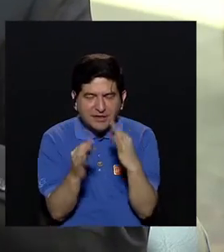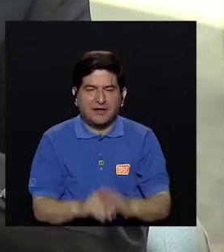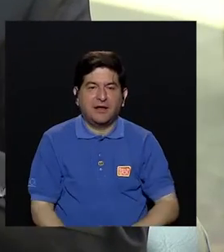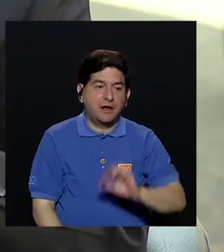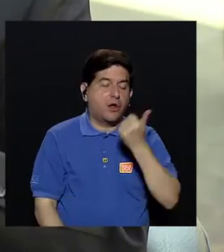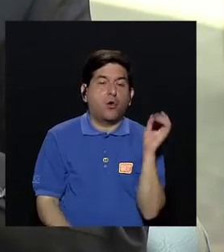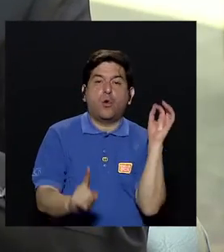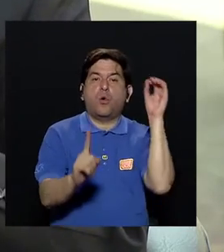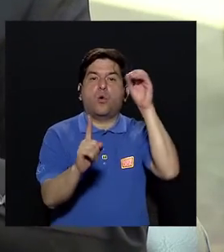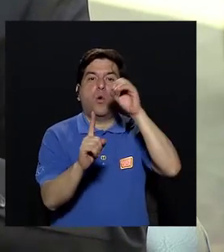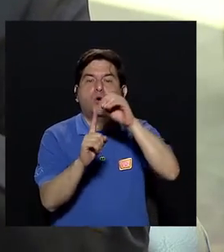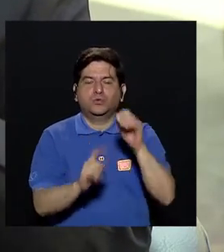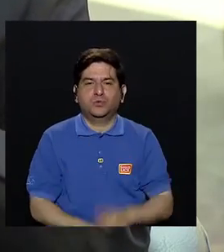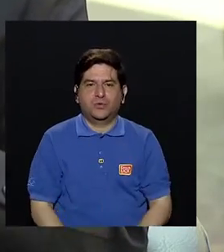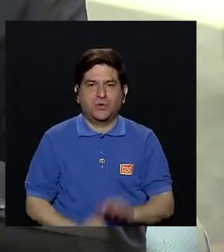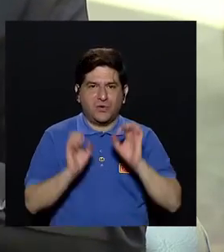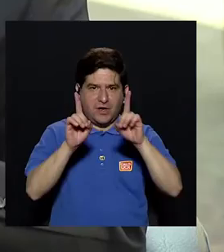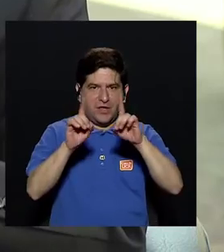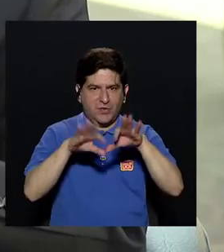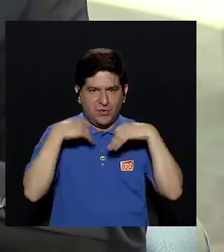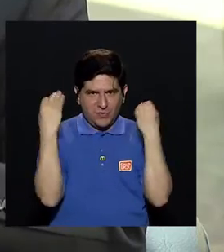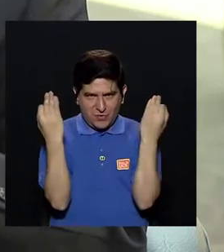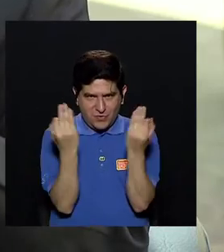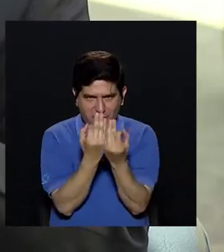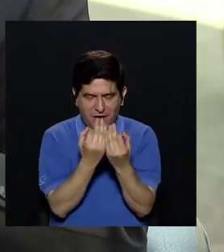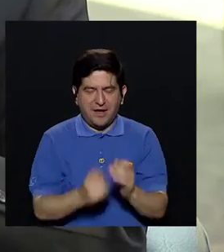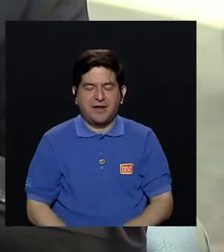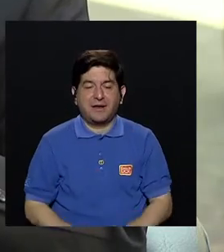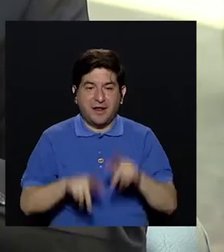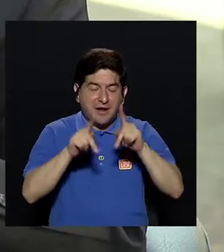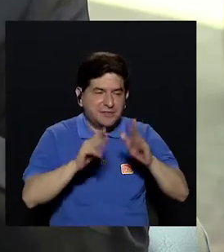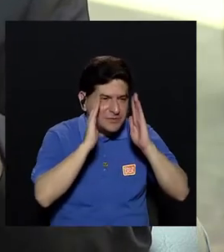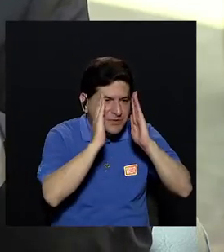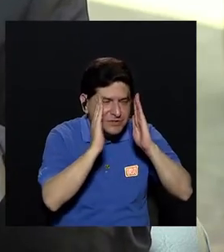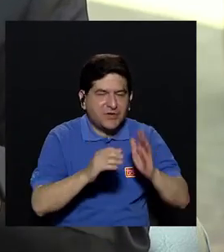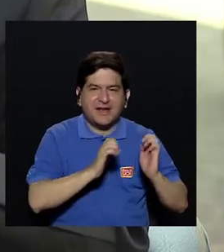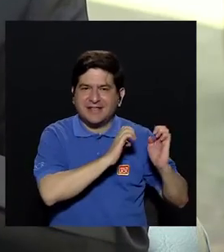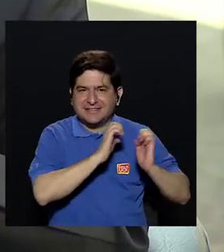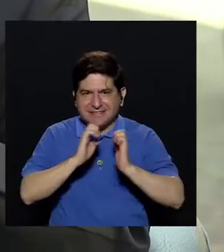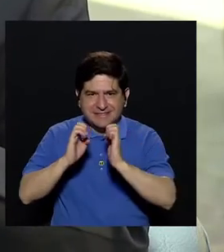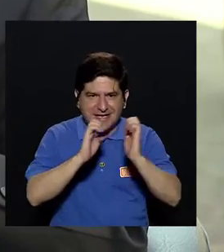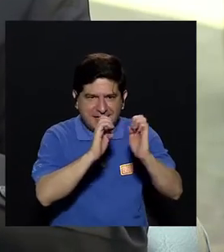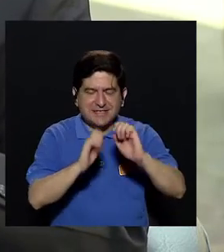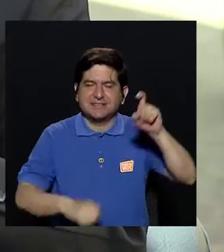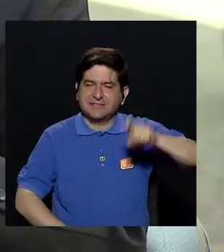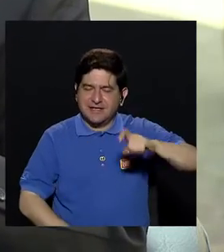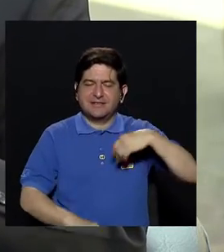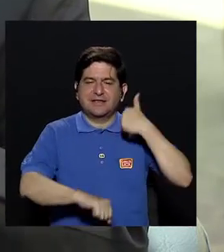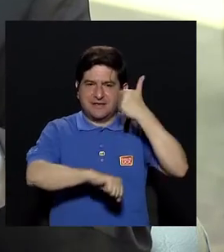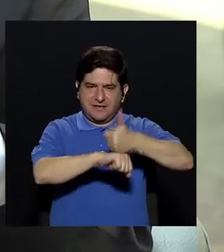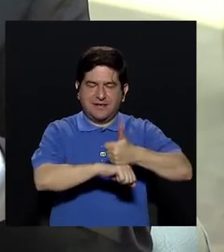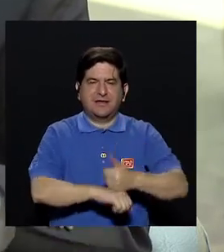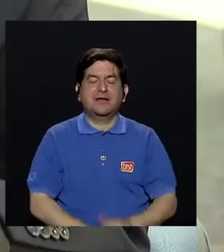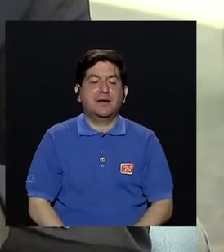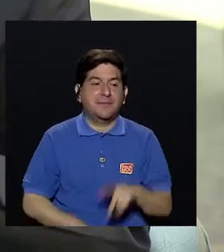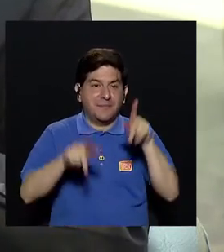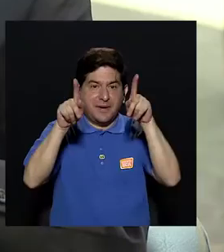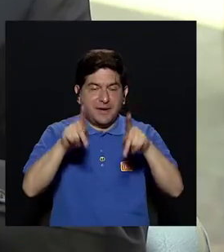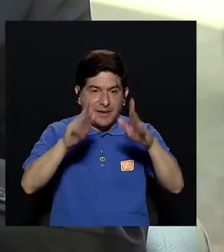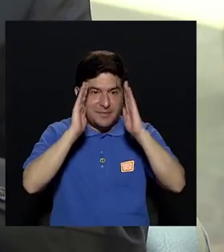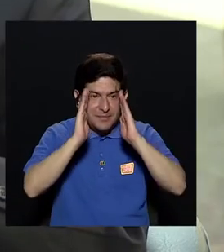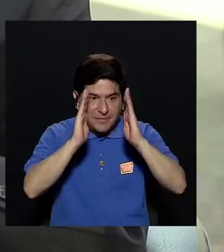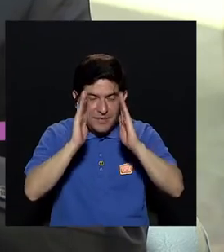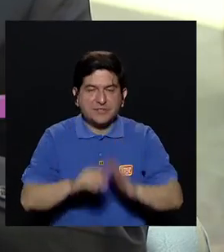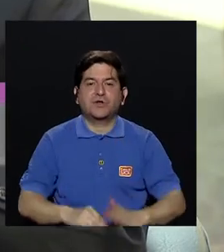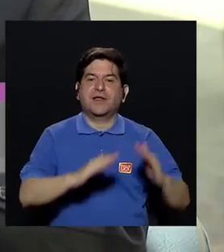El otro objetivo es educar a la familia cuidadora en las estrategias que debe implementar para cuidar a esa